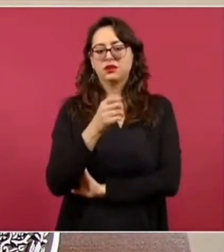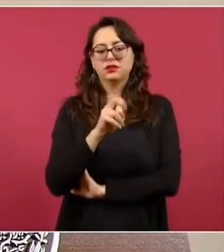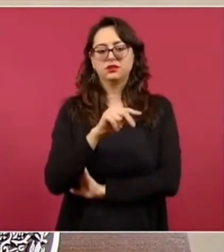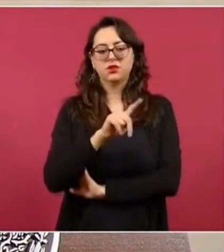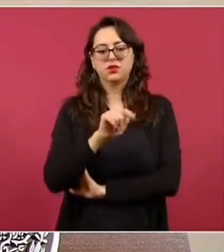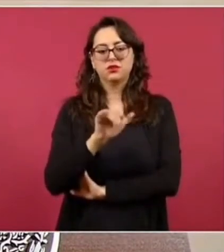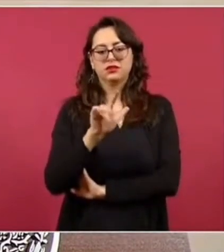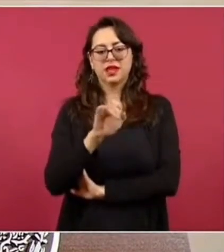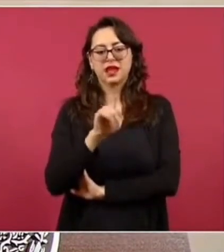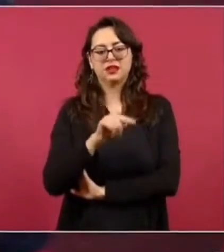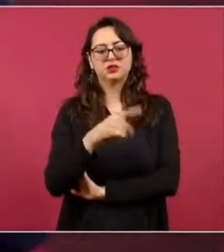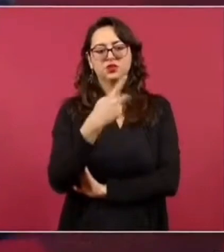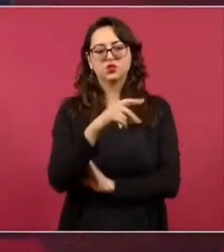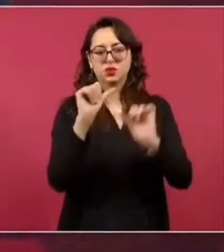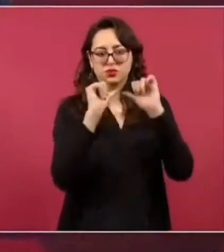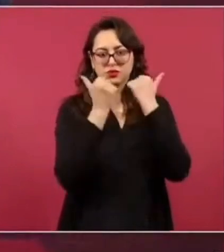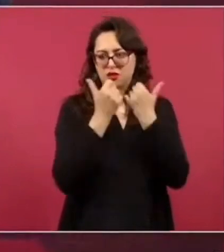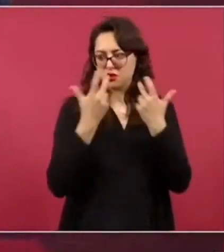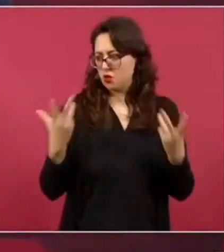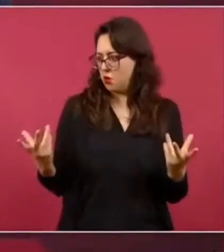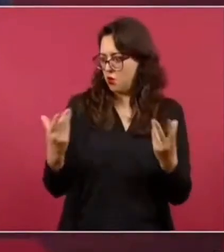Entonces vamos a seguir